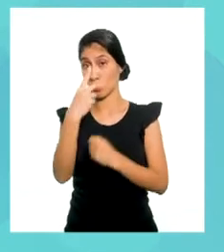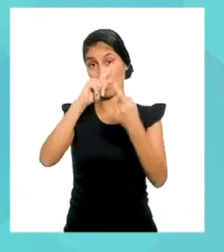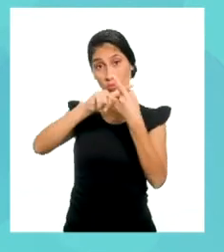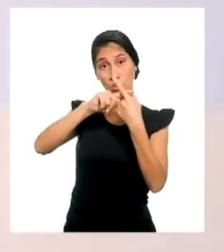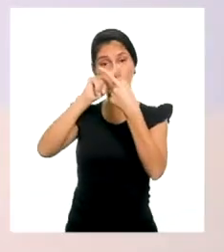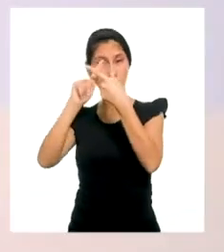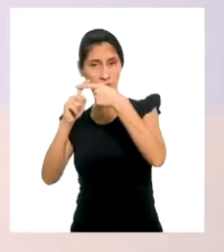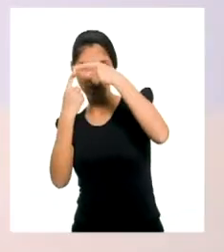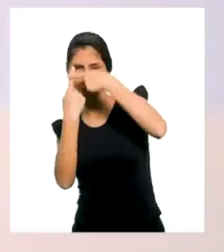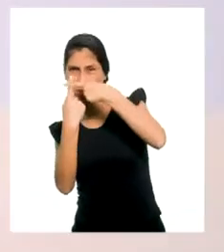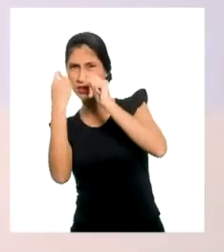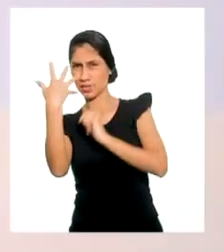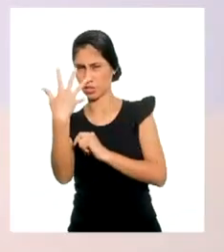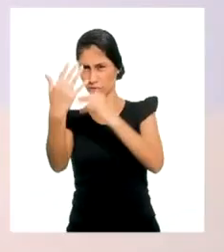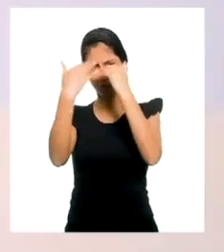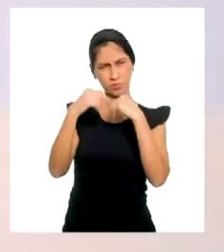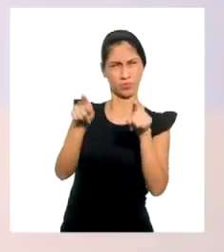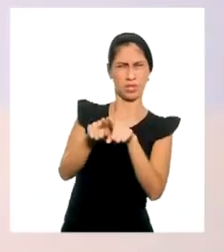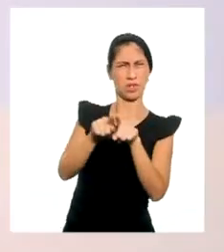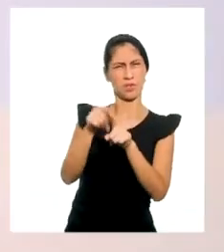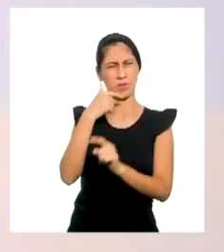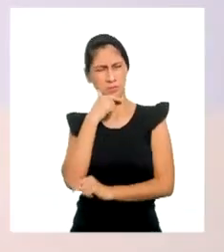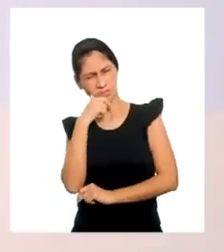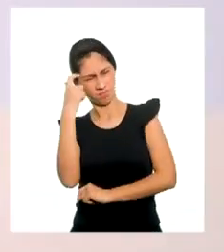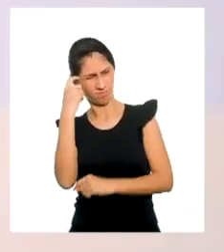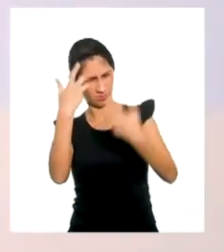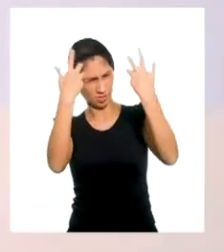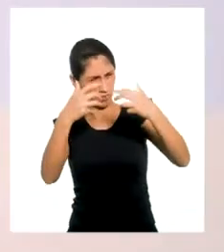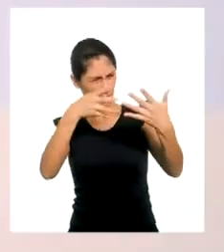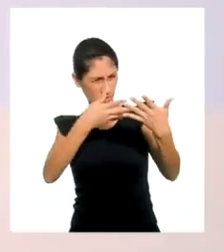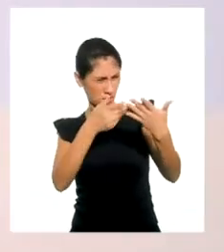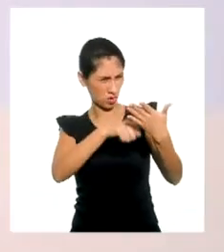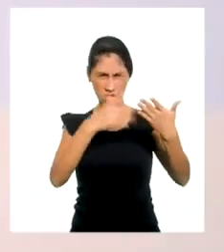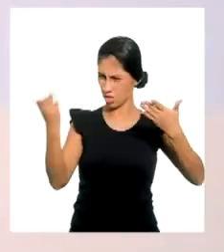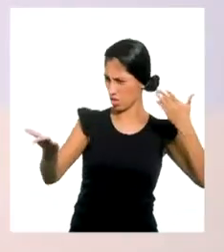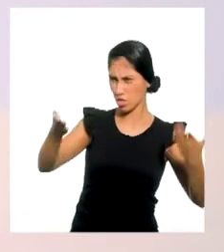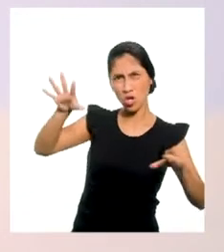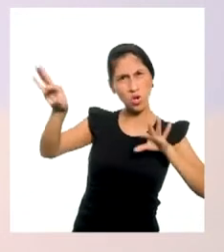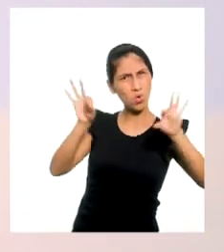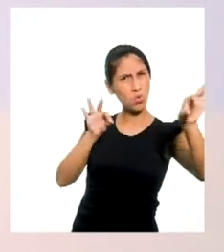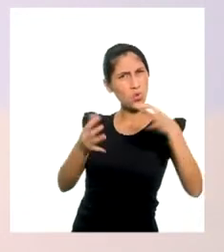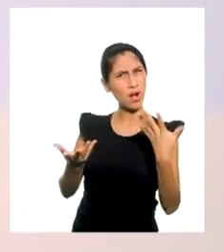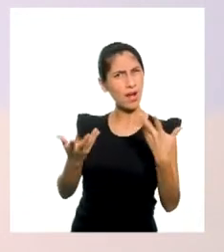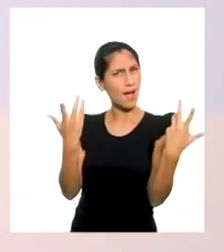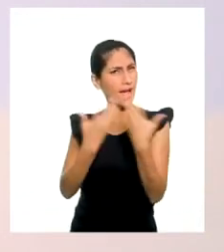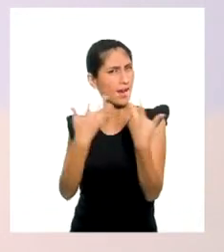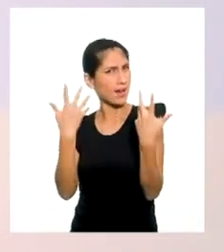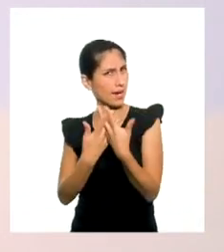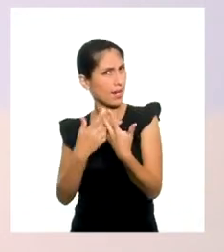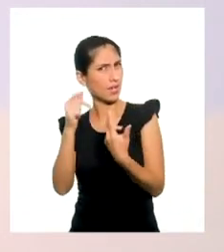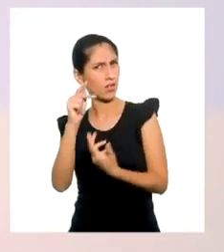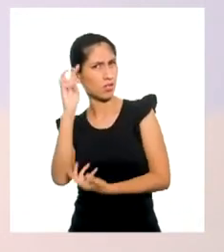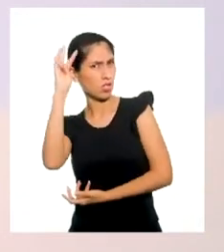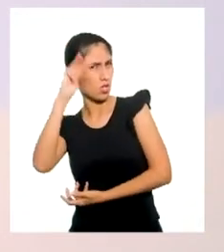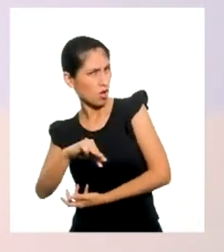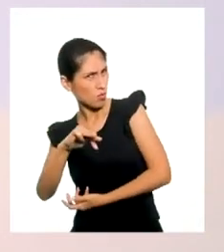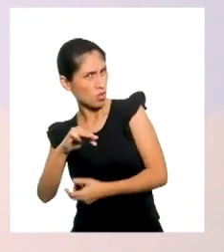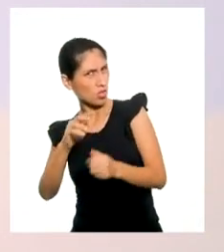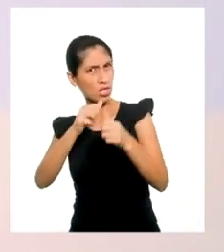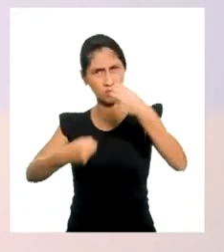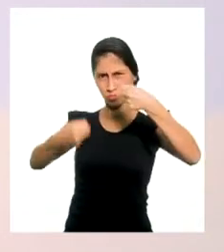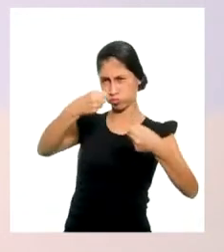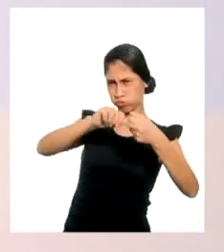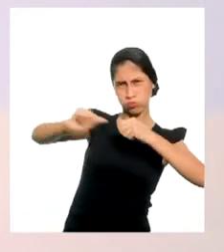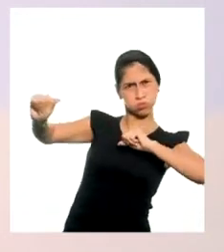Para conocer qué empresa me conviene utilizar, debemos reemplazar la cantidad de kilómetros que recorrerán los